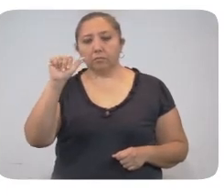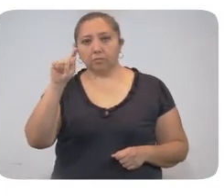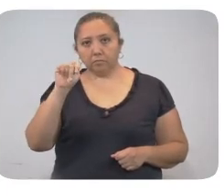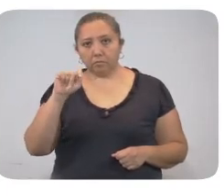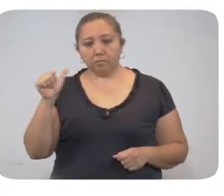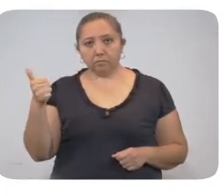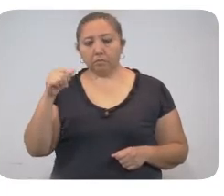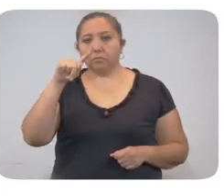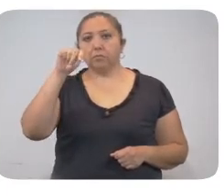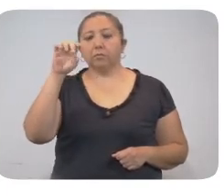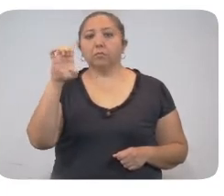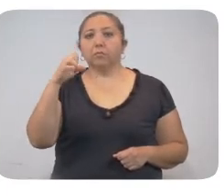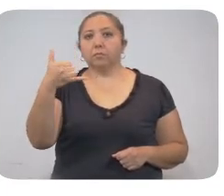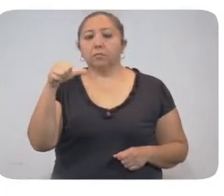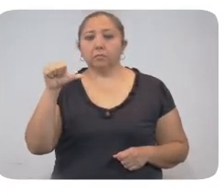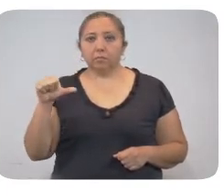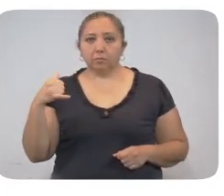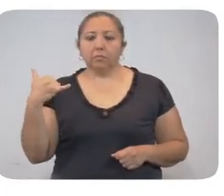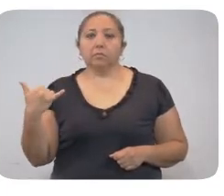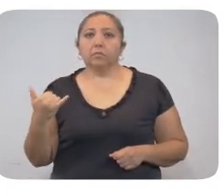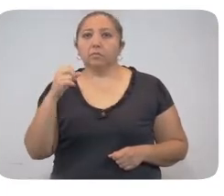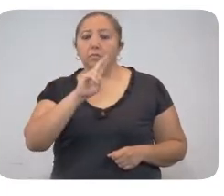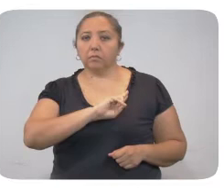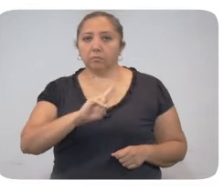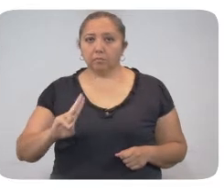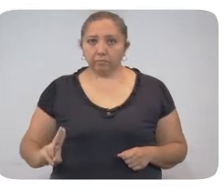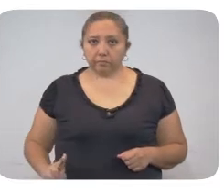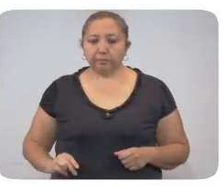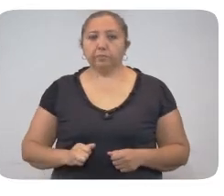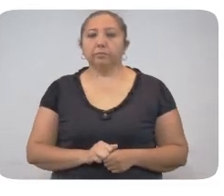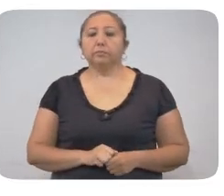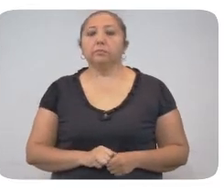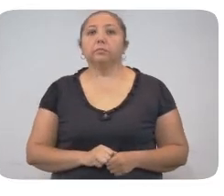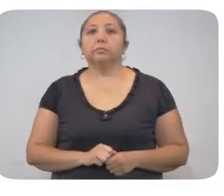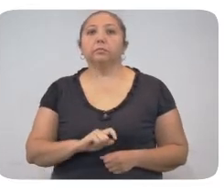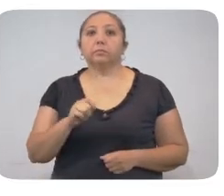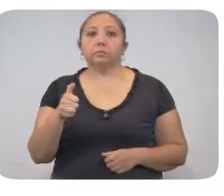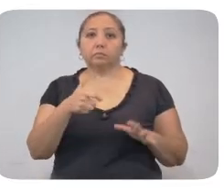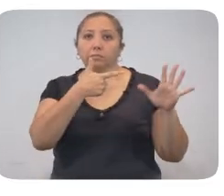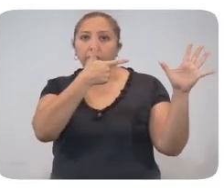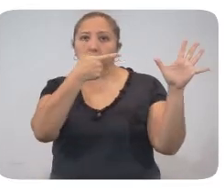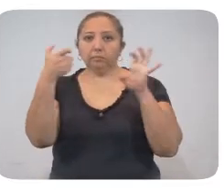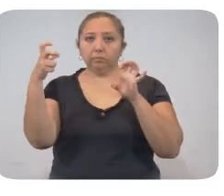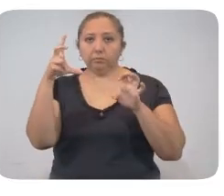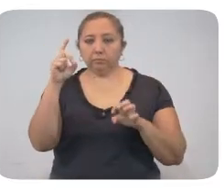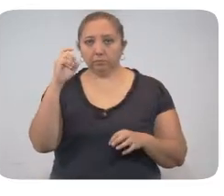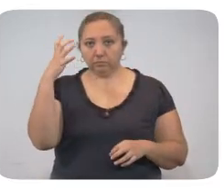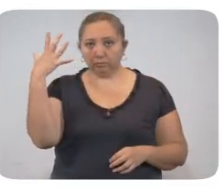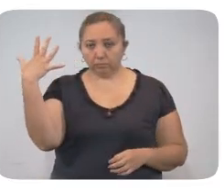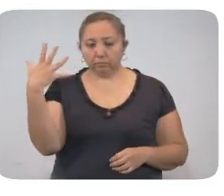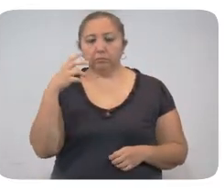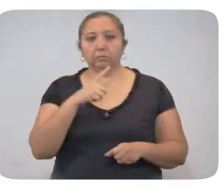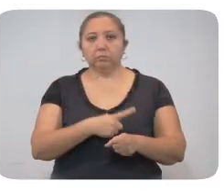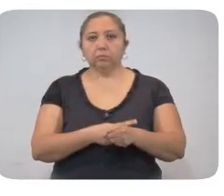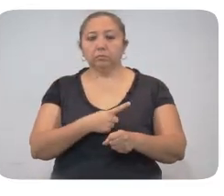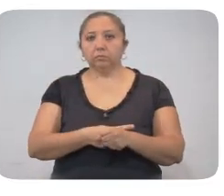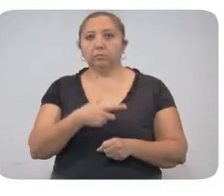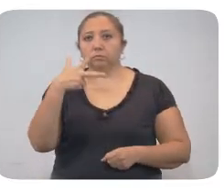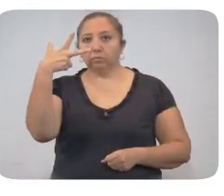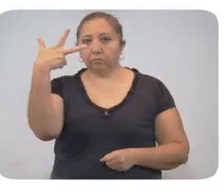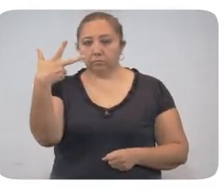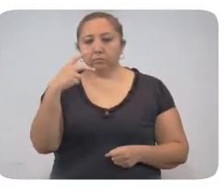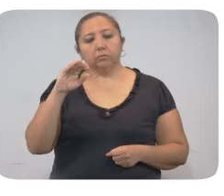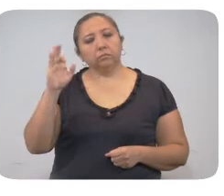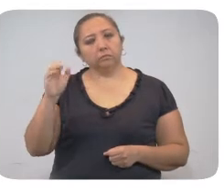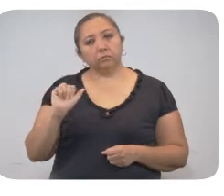Tella, Timucuy, Tixcacalcupul y Humán. En total ya son 735 casos positivos, 8 de los